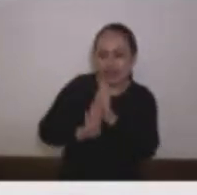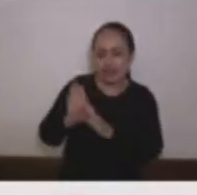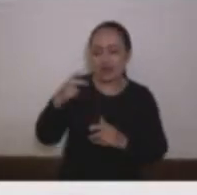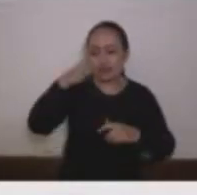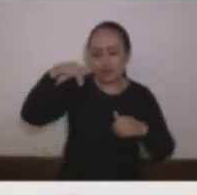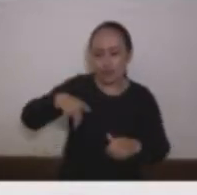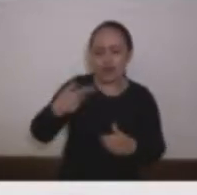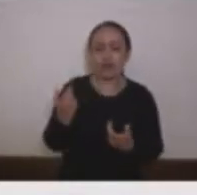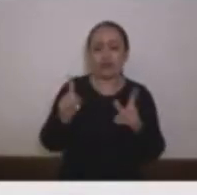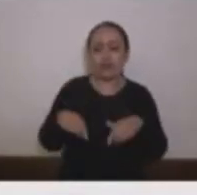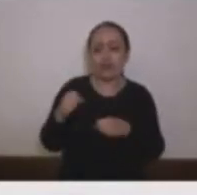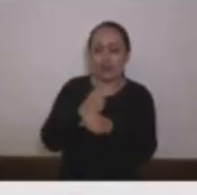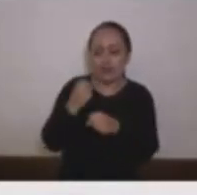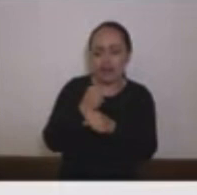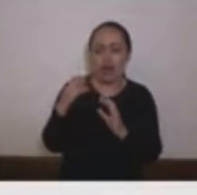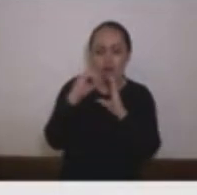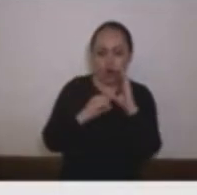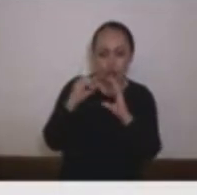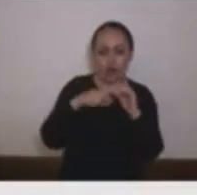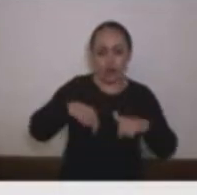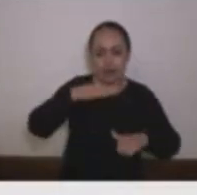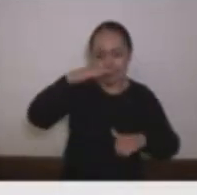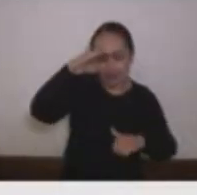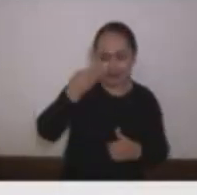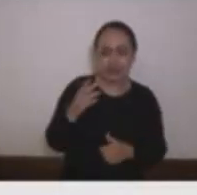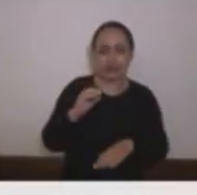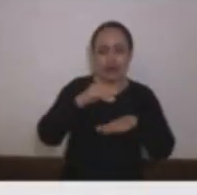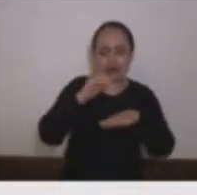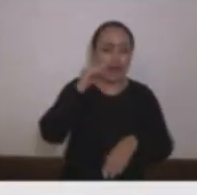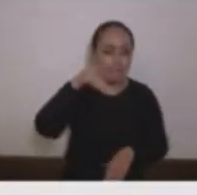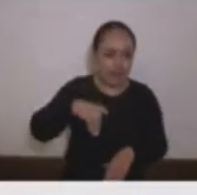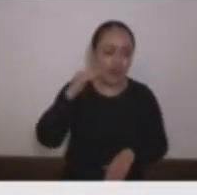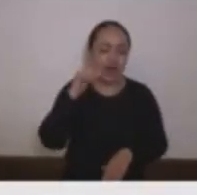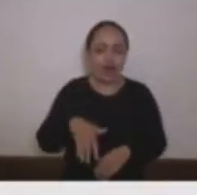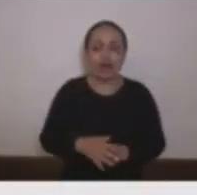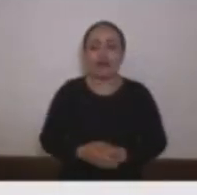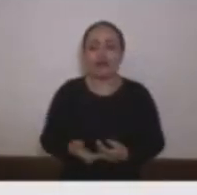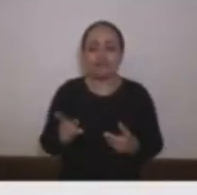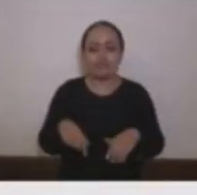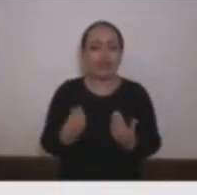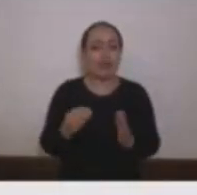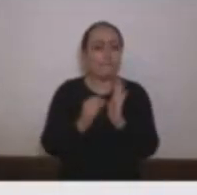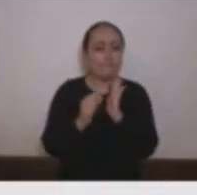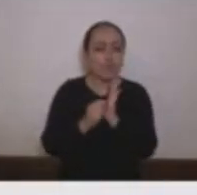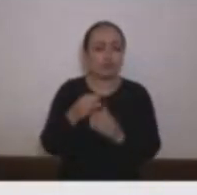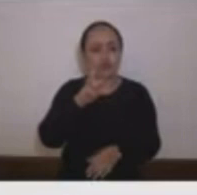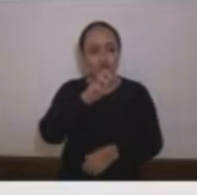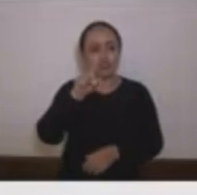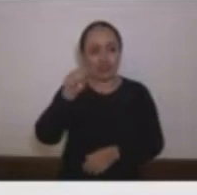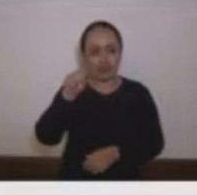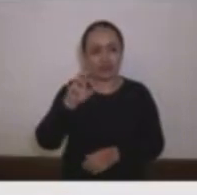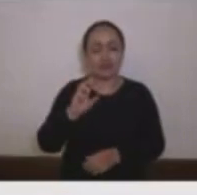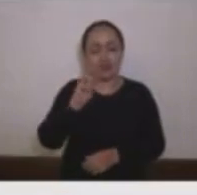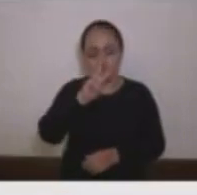contralorías de Medellín y Envigado en Envigado como contralor 82 puntos cumple los requisitos de ley para ser electo como contralor